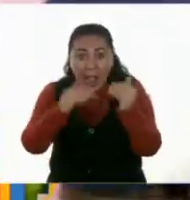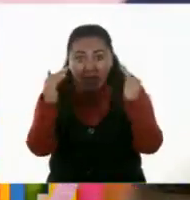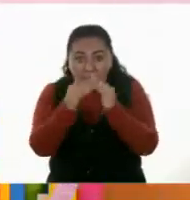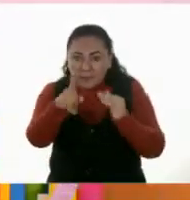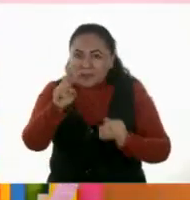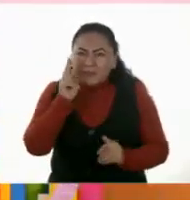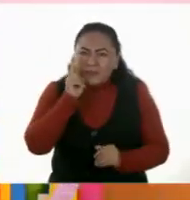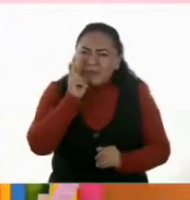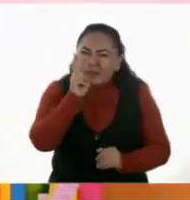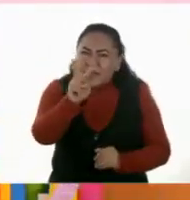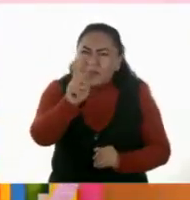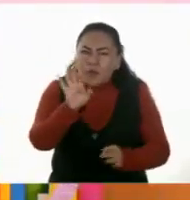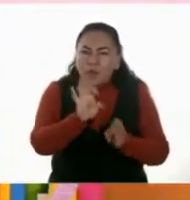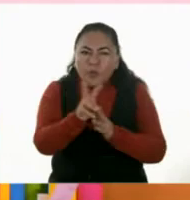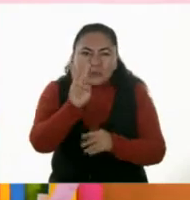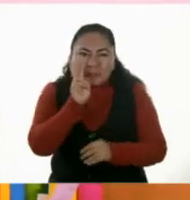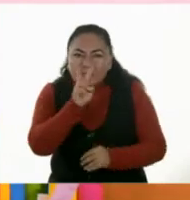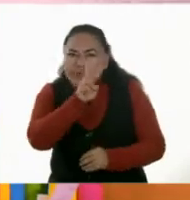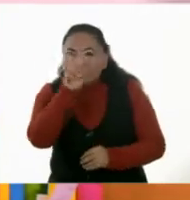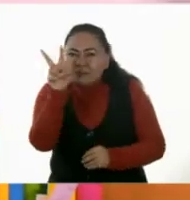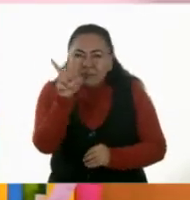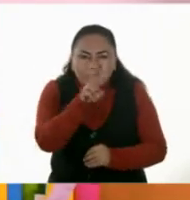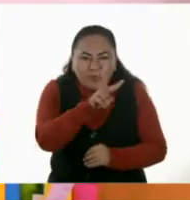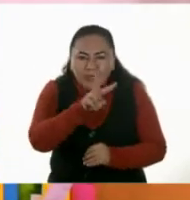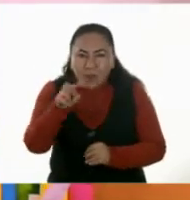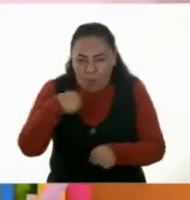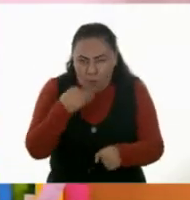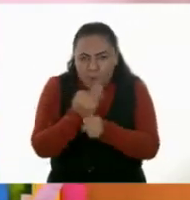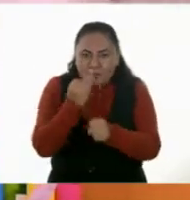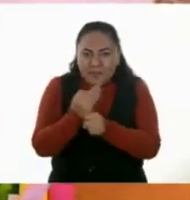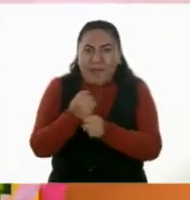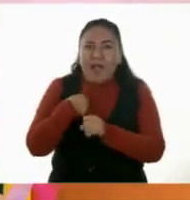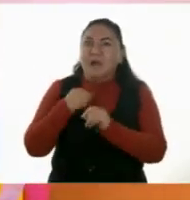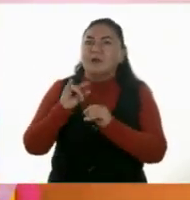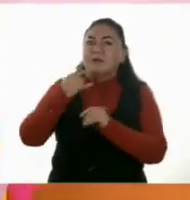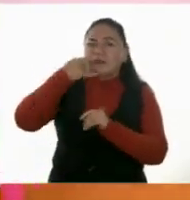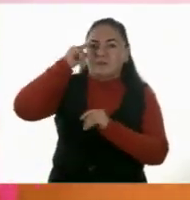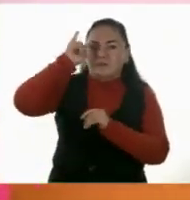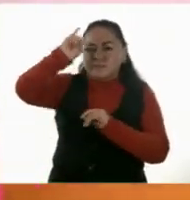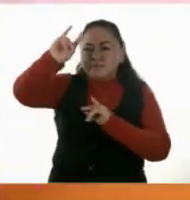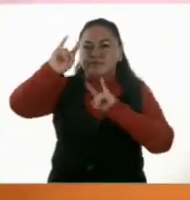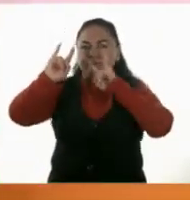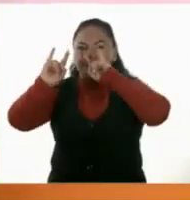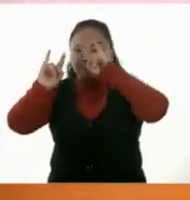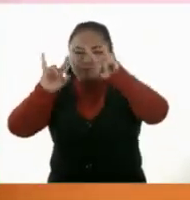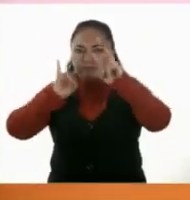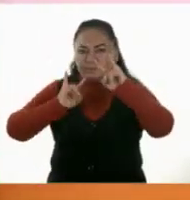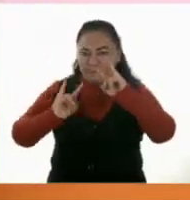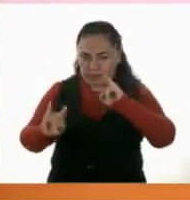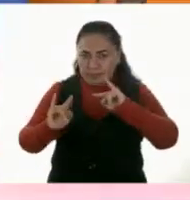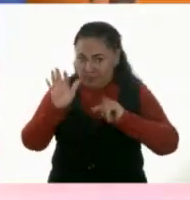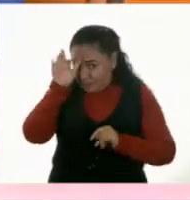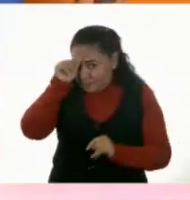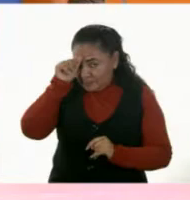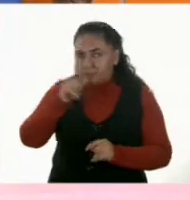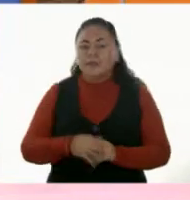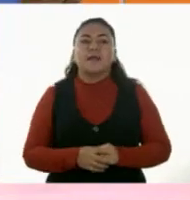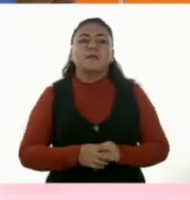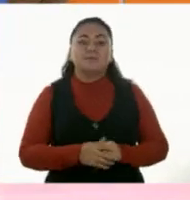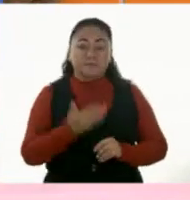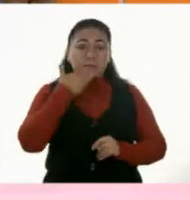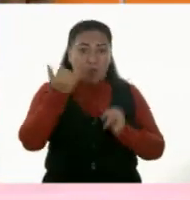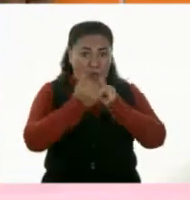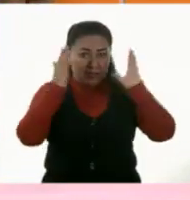observando lo que voy colocando, ¿de acuerdo? Muy bien. ¿Este también lo escuchó?